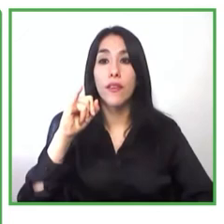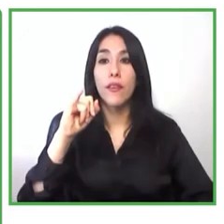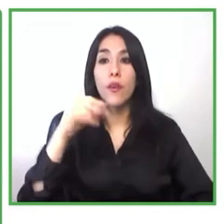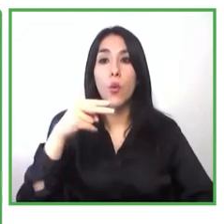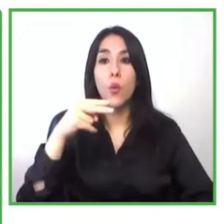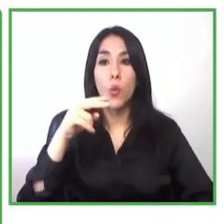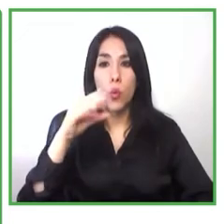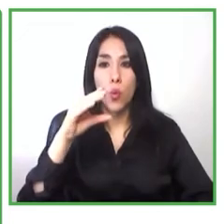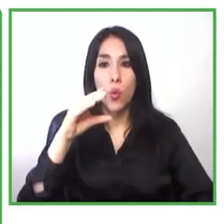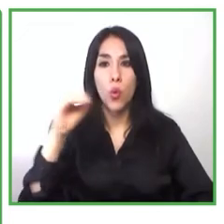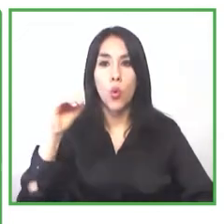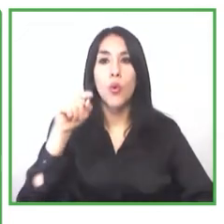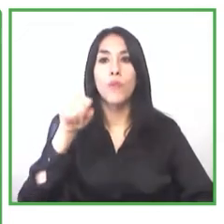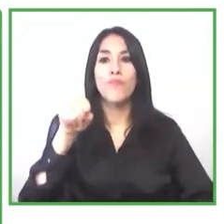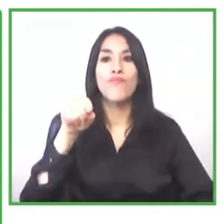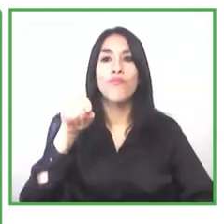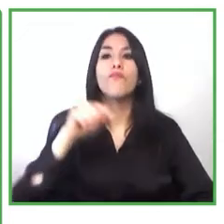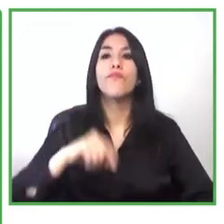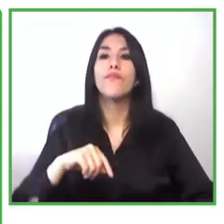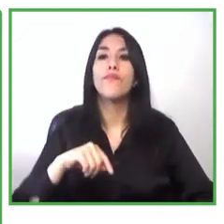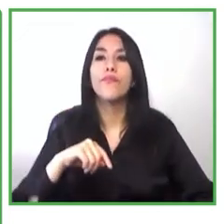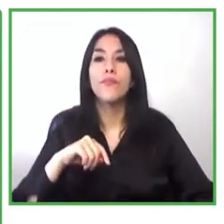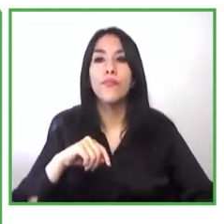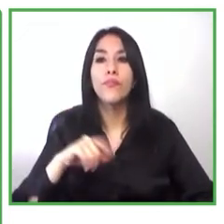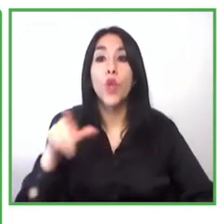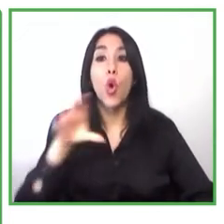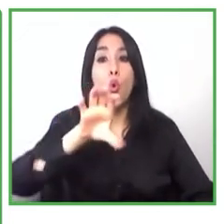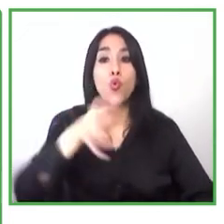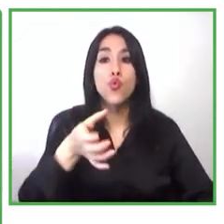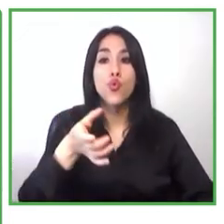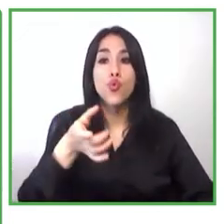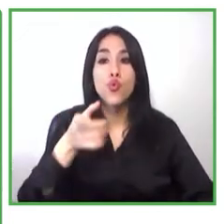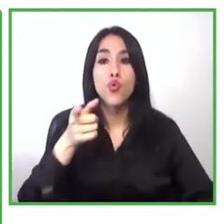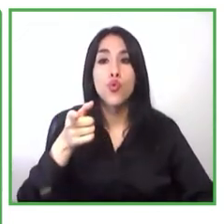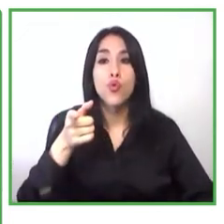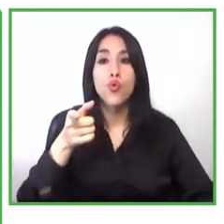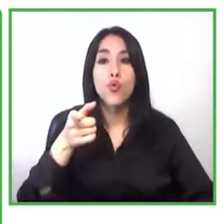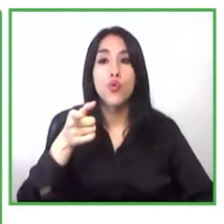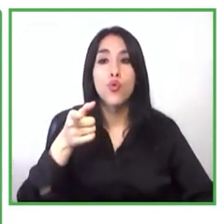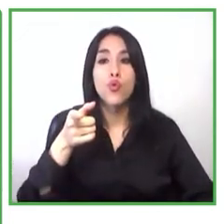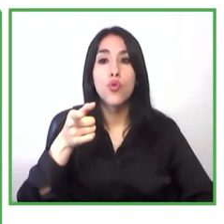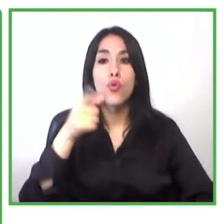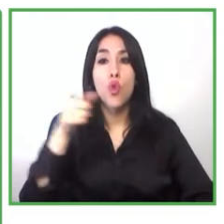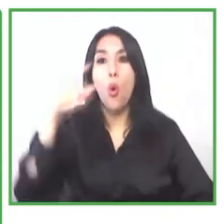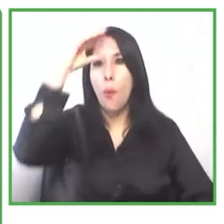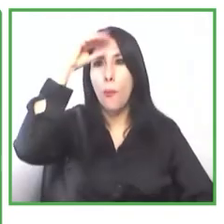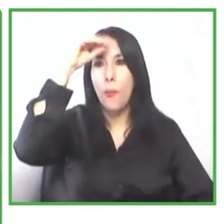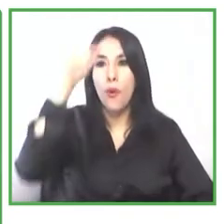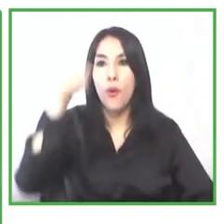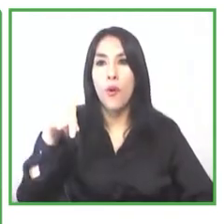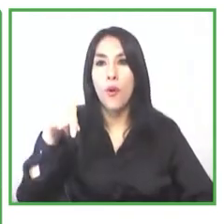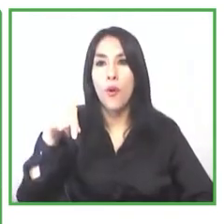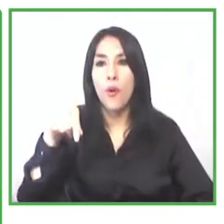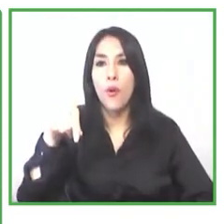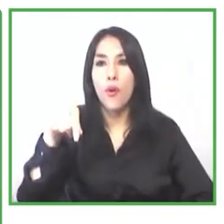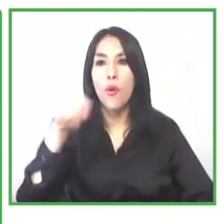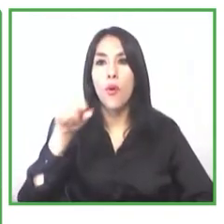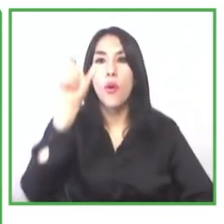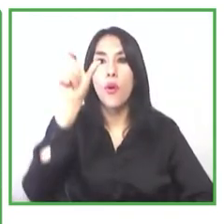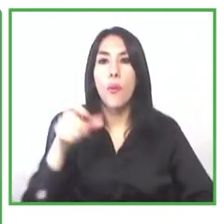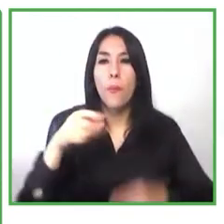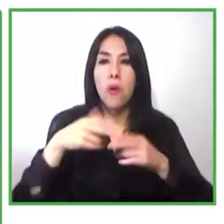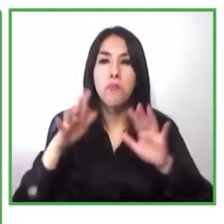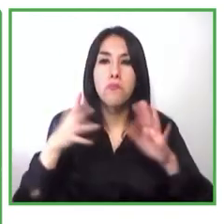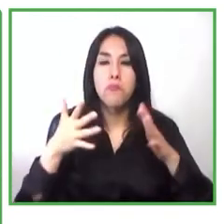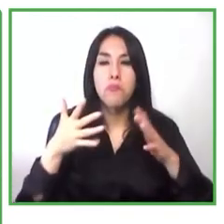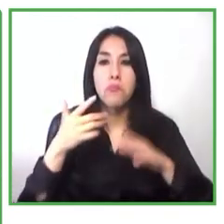el Congo y la presentación la va a ser John Tonta John tiene más de siete años en organizaciones sin fines de lucro y